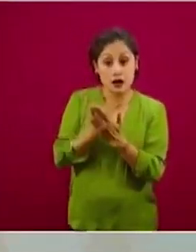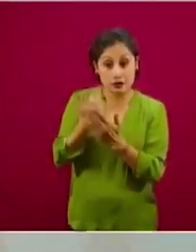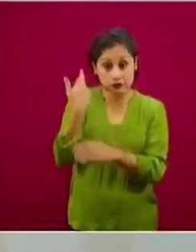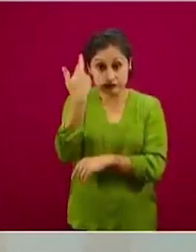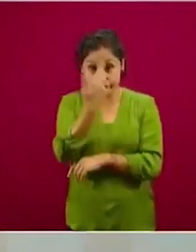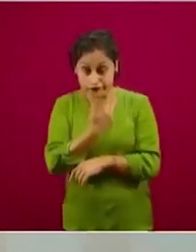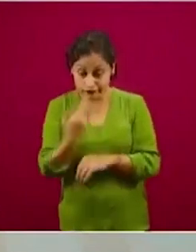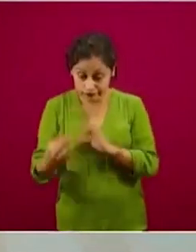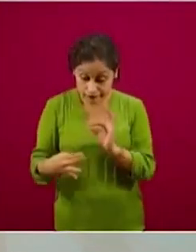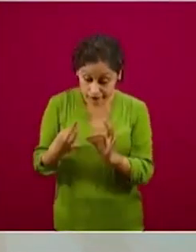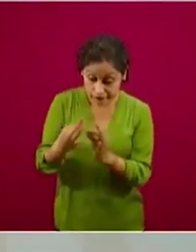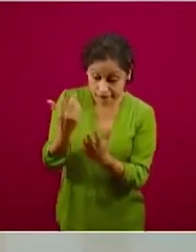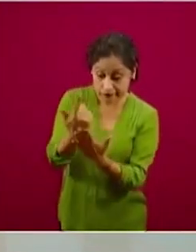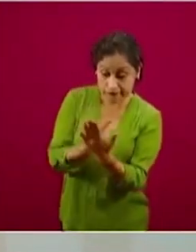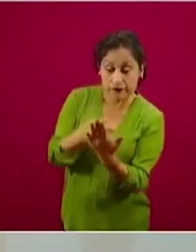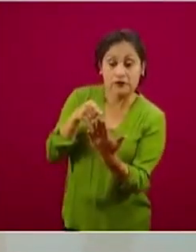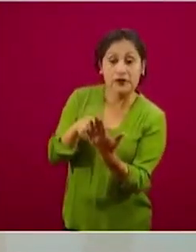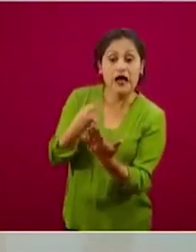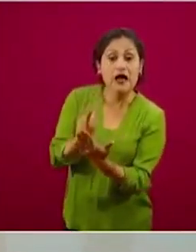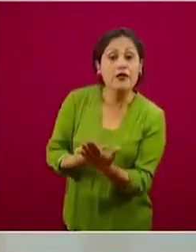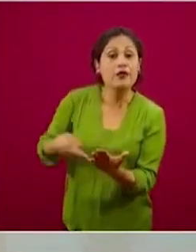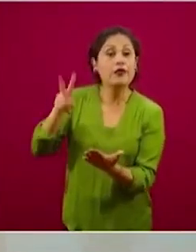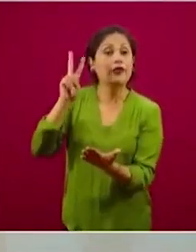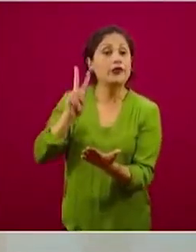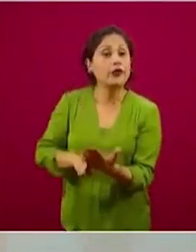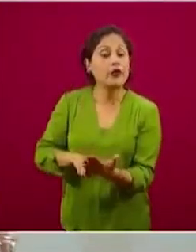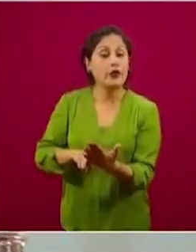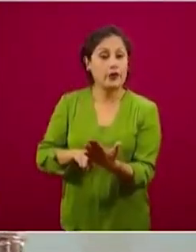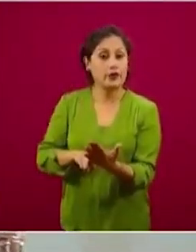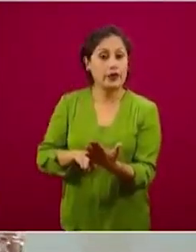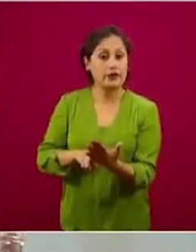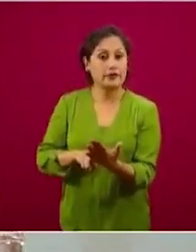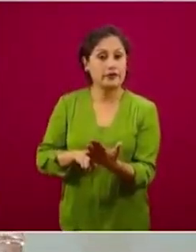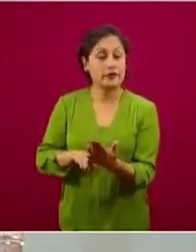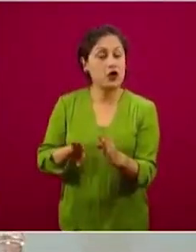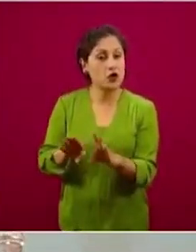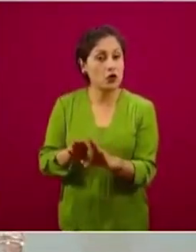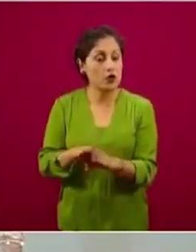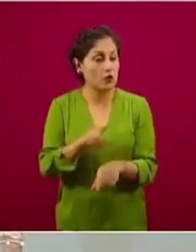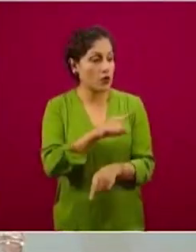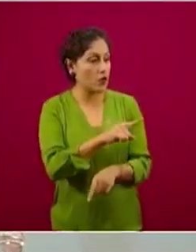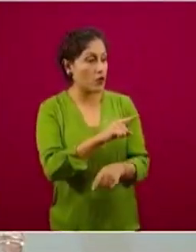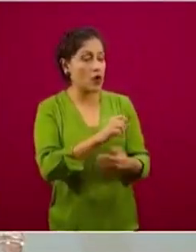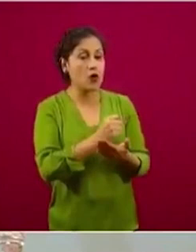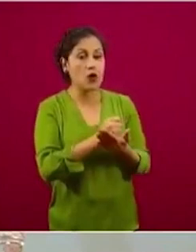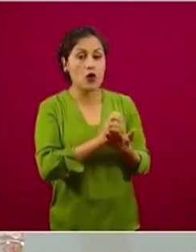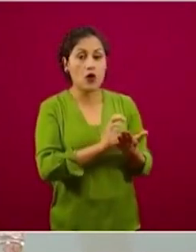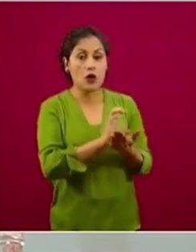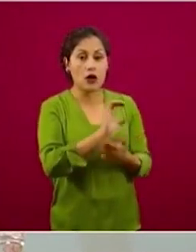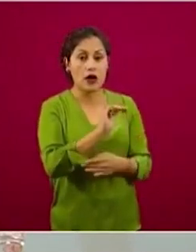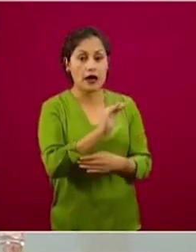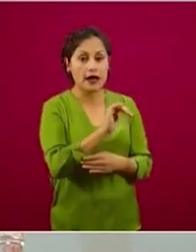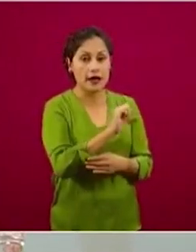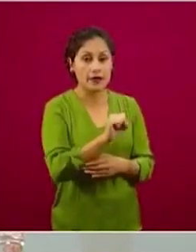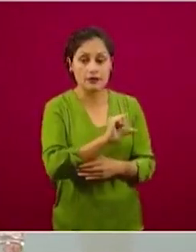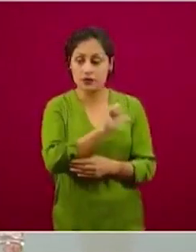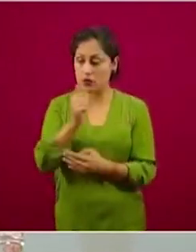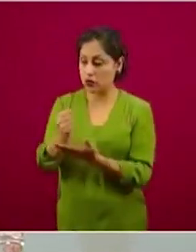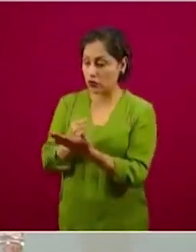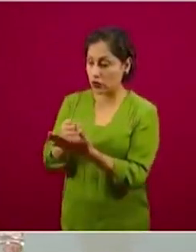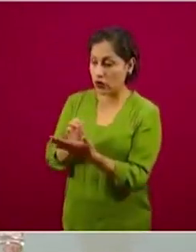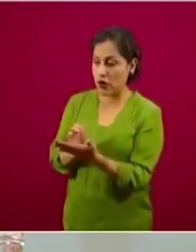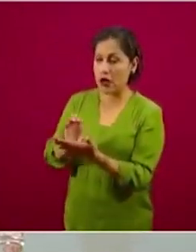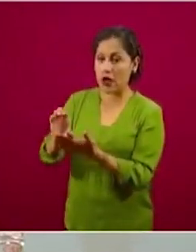el crédito del IMSS y una solicitud para el crédito a la palabra. Solamente vamos a